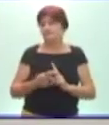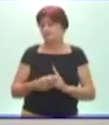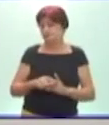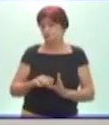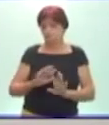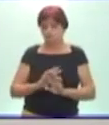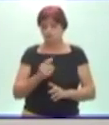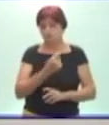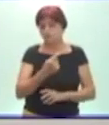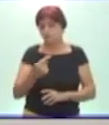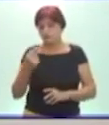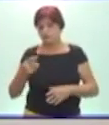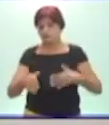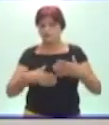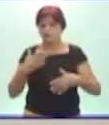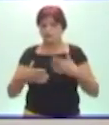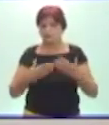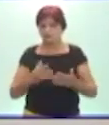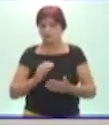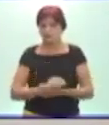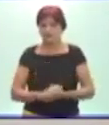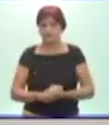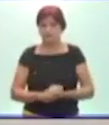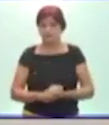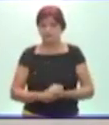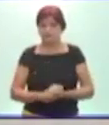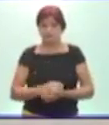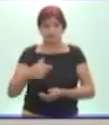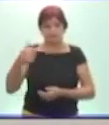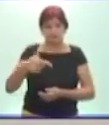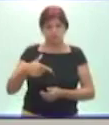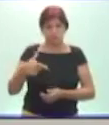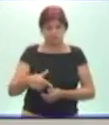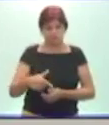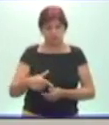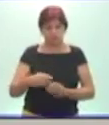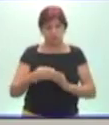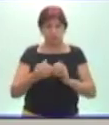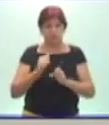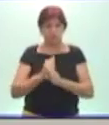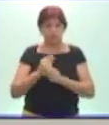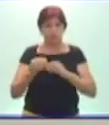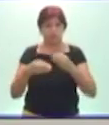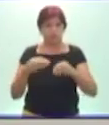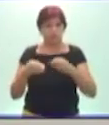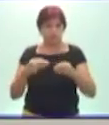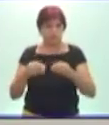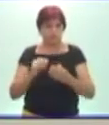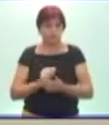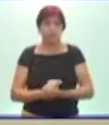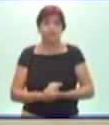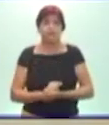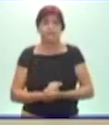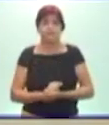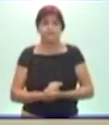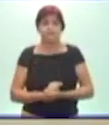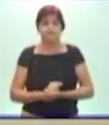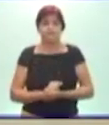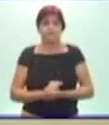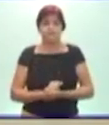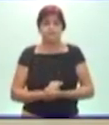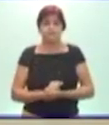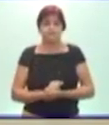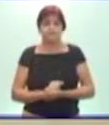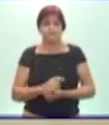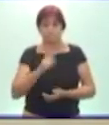actividad. El jueves tenemos origami porque ya el niño de edad escolar sabe hacer origami y el niño